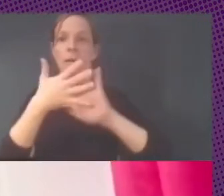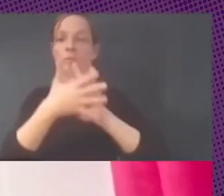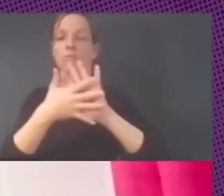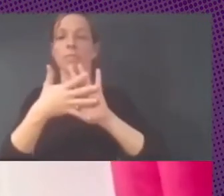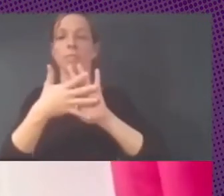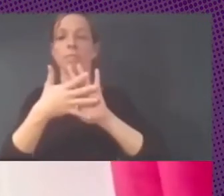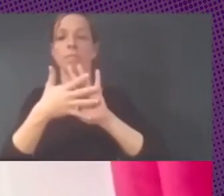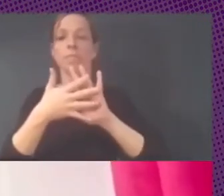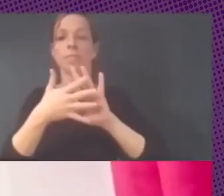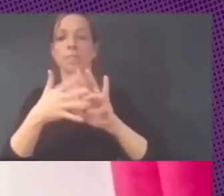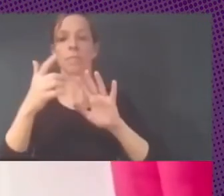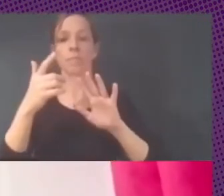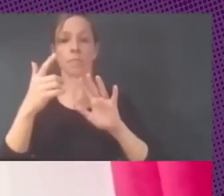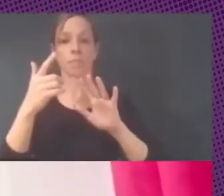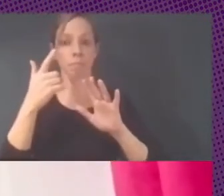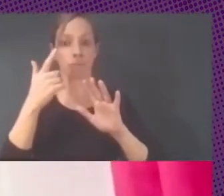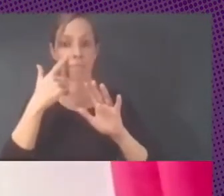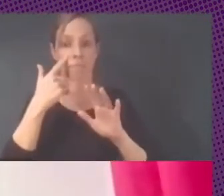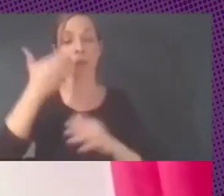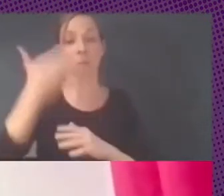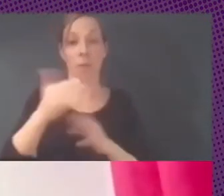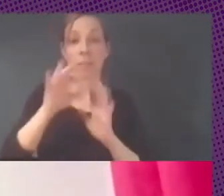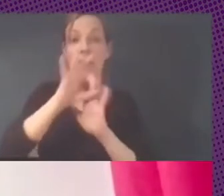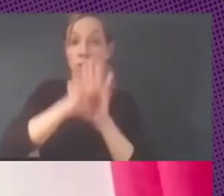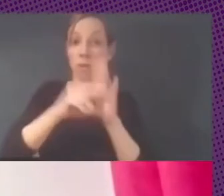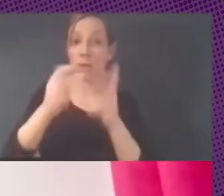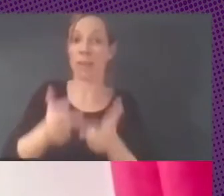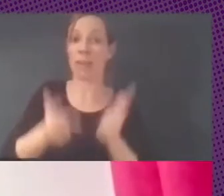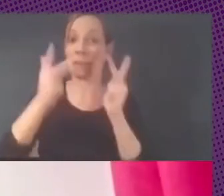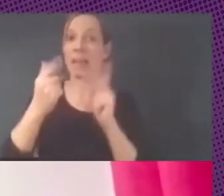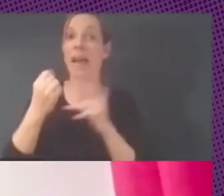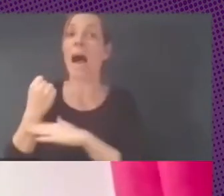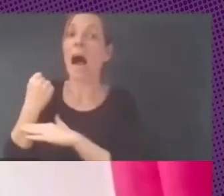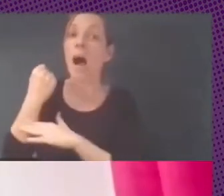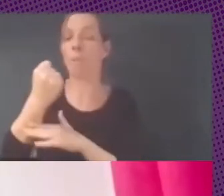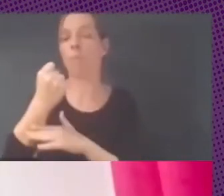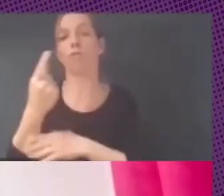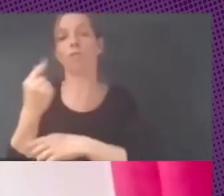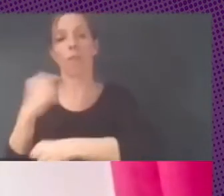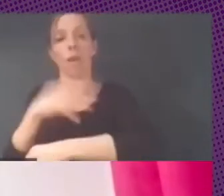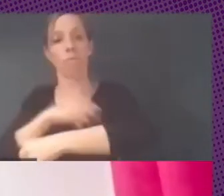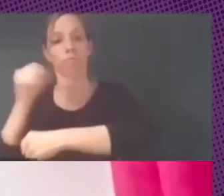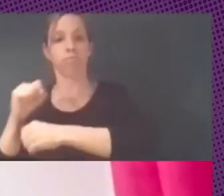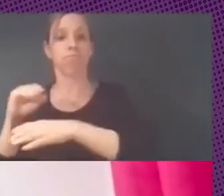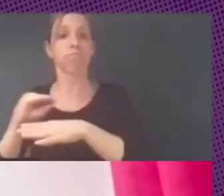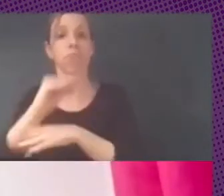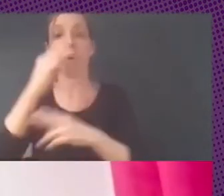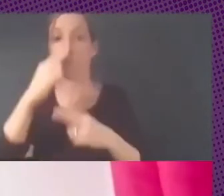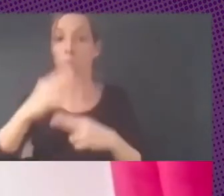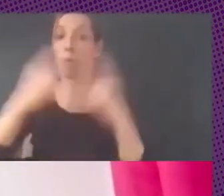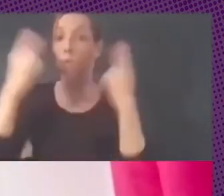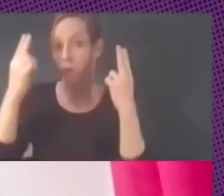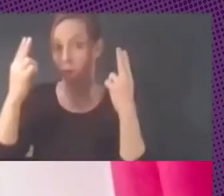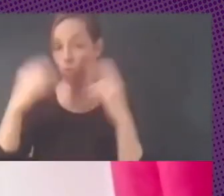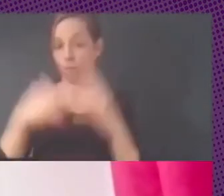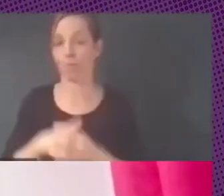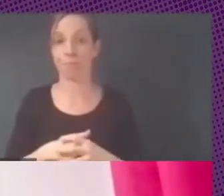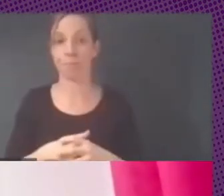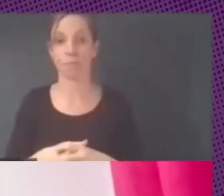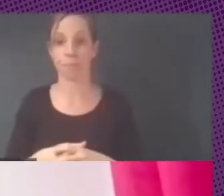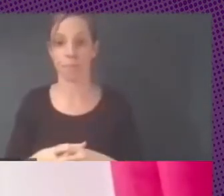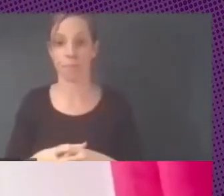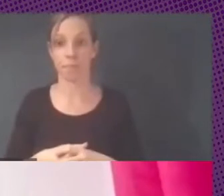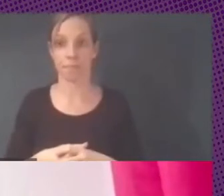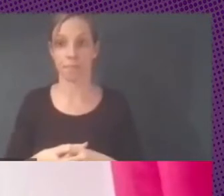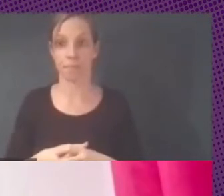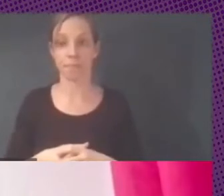hay de apoyarlo con dinero público, con fondos públicos desde el Estado, en definitiva. Para eso contamos esta